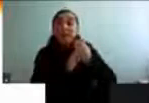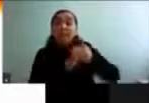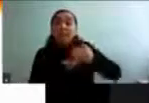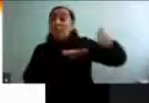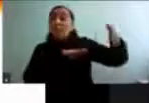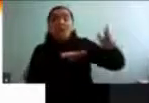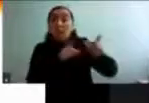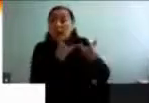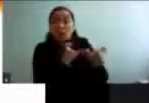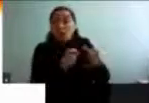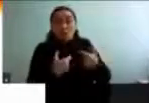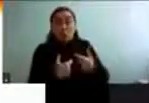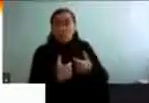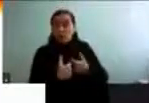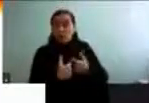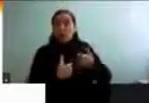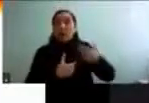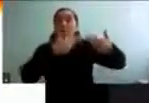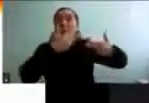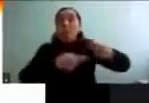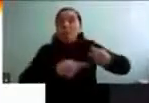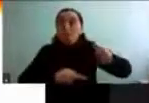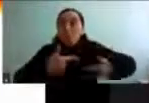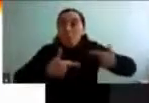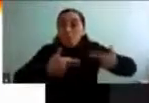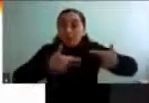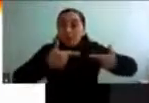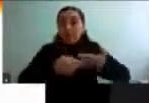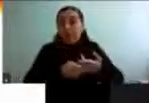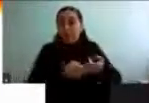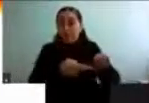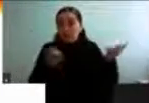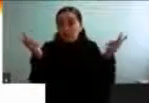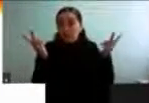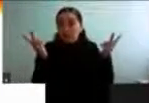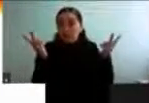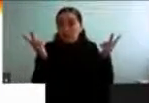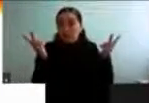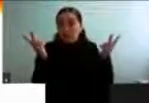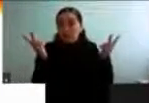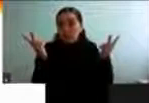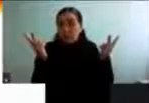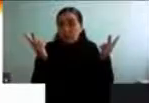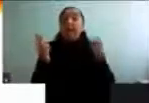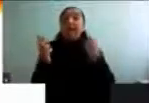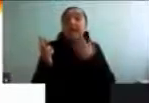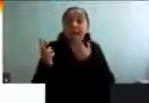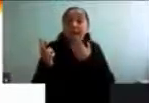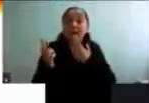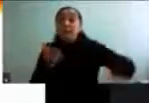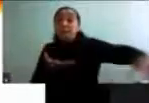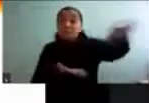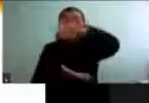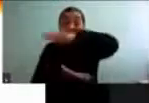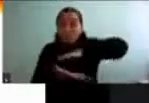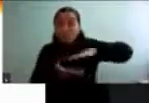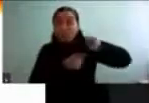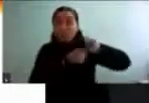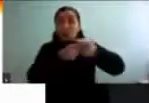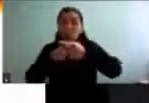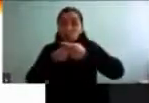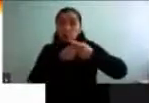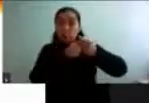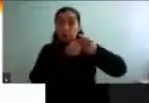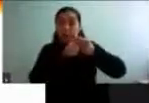Que tiene que ver con políticas públicas, por ejemplo. Y también con los entornos físicos y sociales, que es